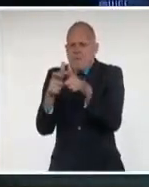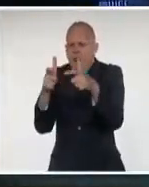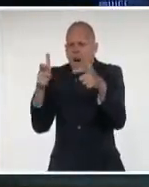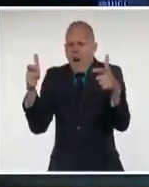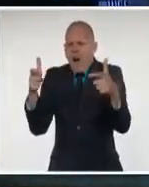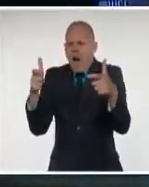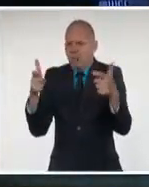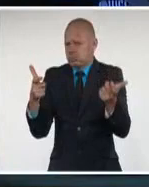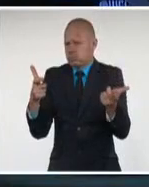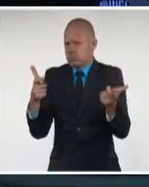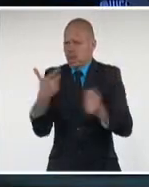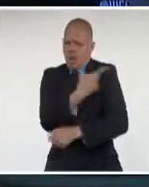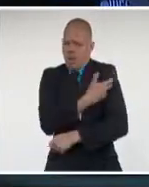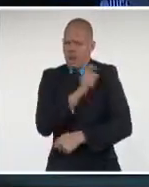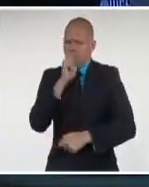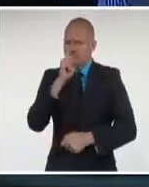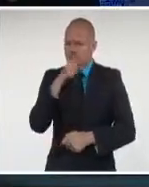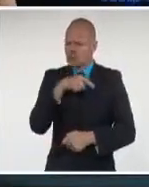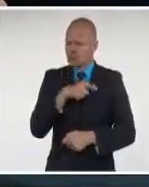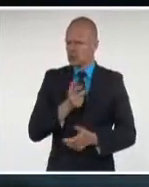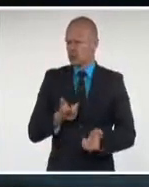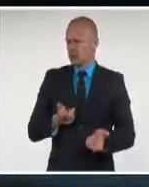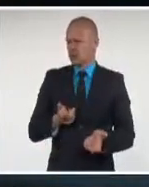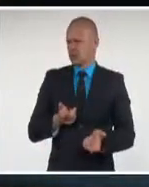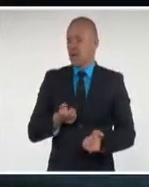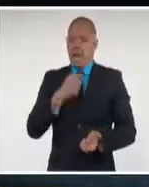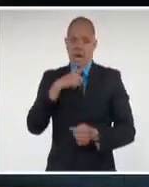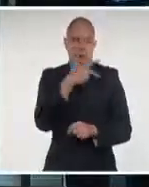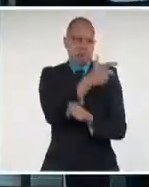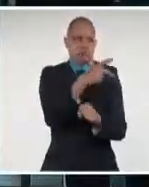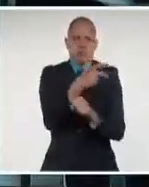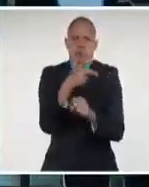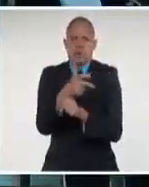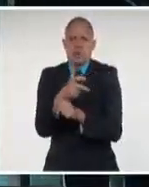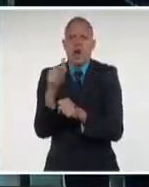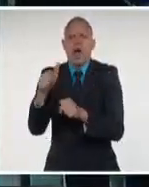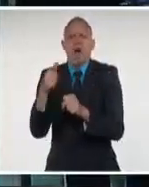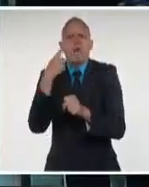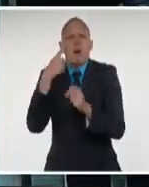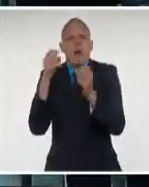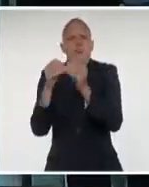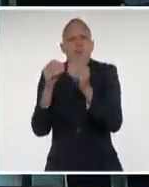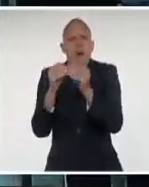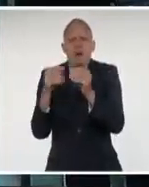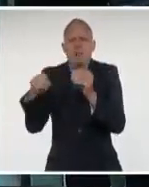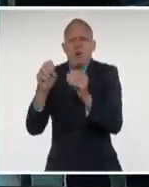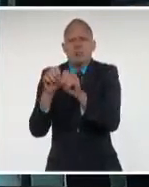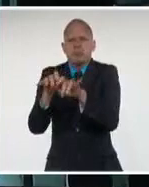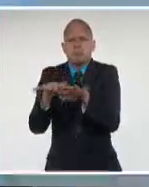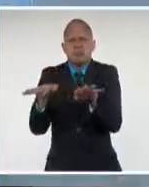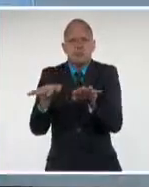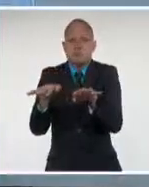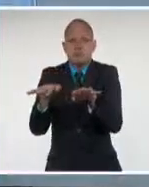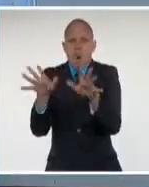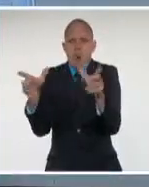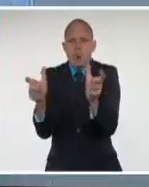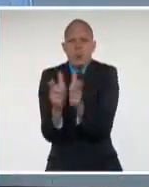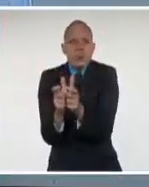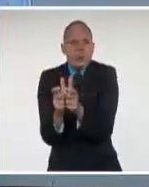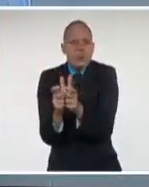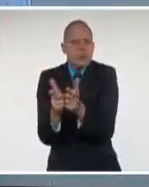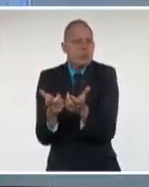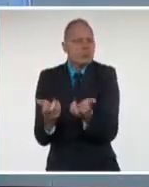¿No se supone que deberían contribuir a disminuir la infección? Miren, lo primero es que no podemos culpar a los candidatos